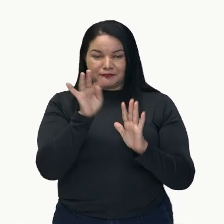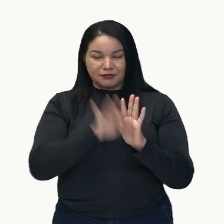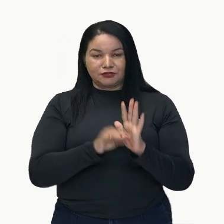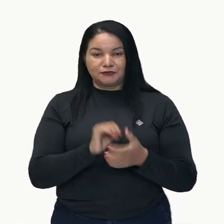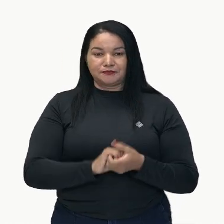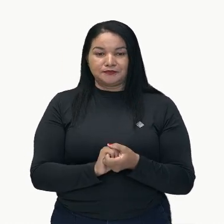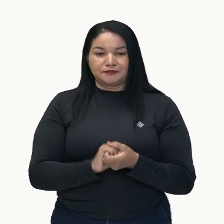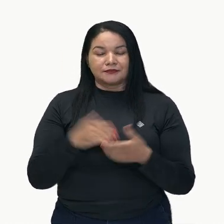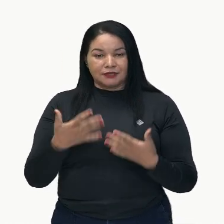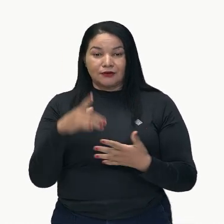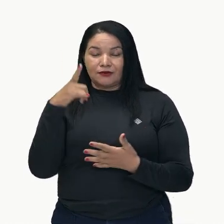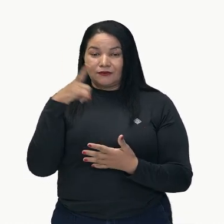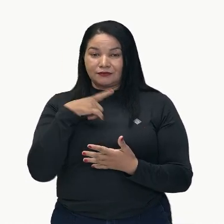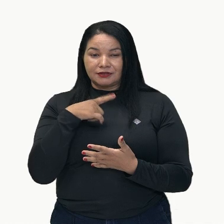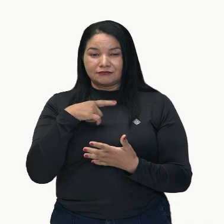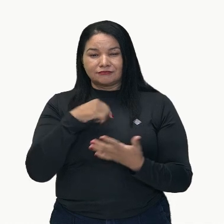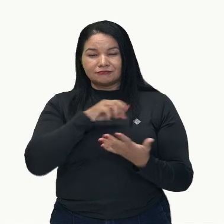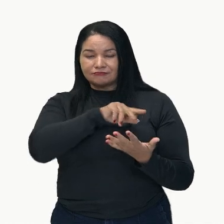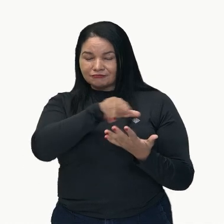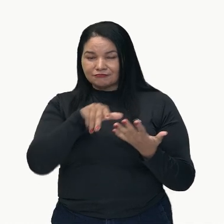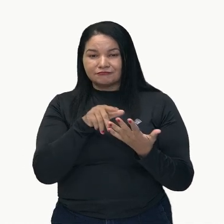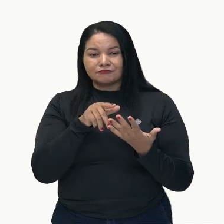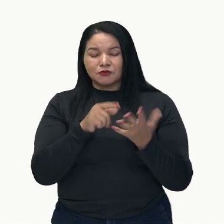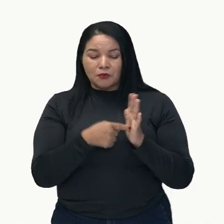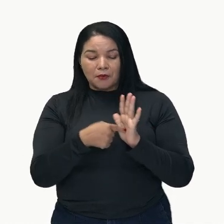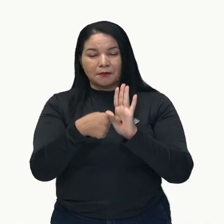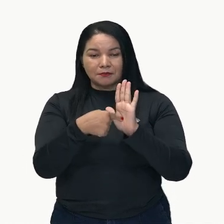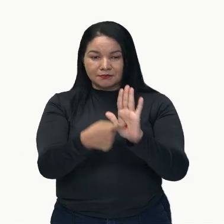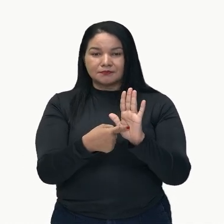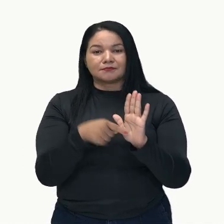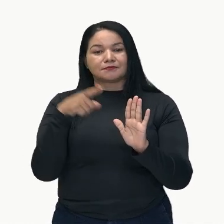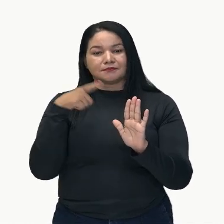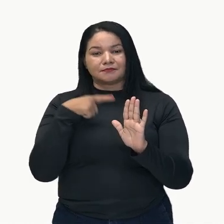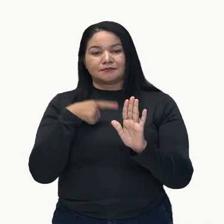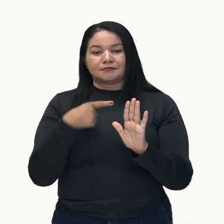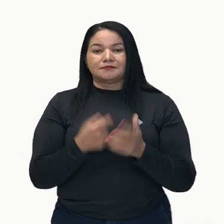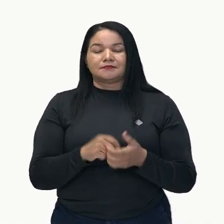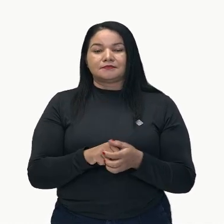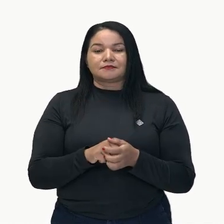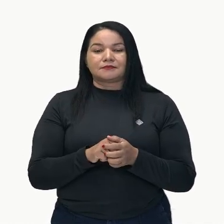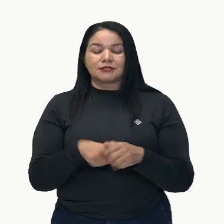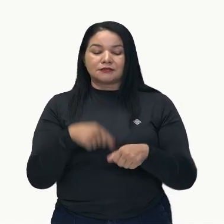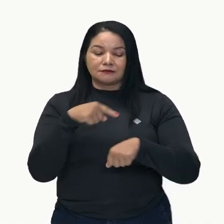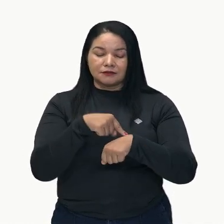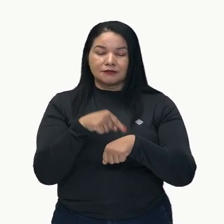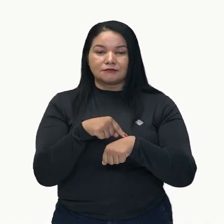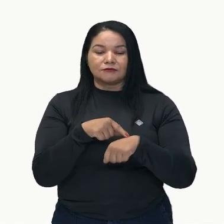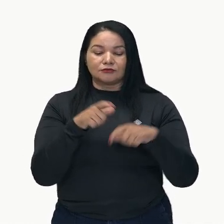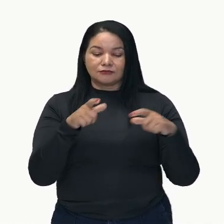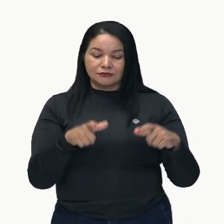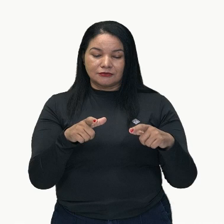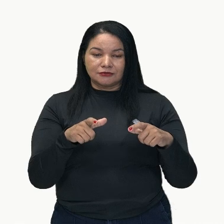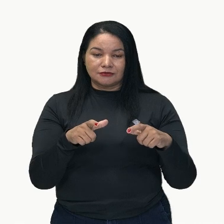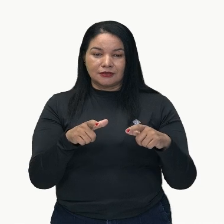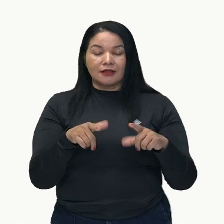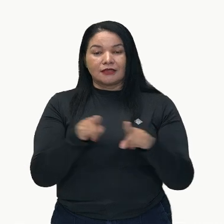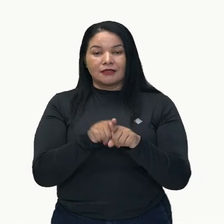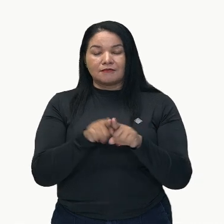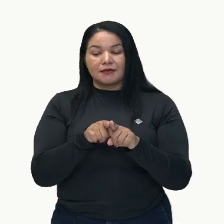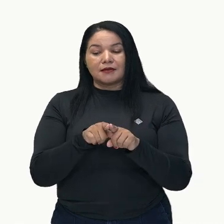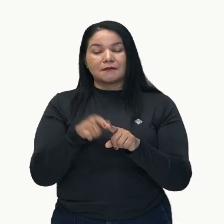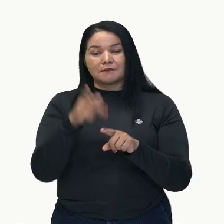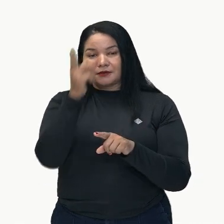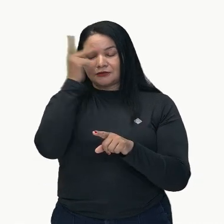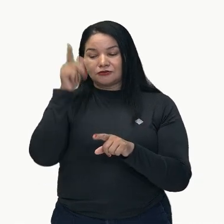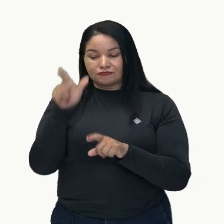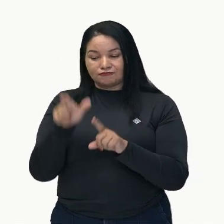a tener toda la presentación de este contexto, tanto el tiempo como el lugar y también los protagonistas